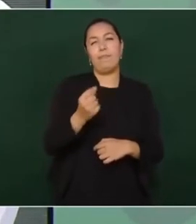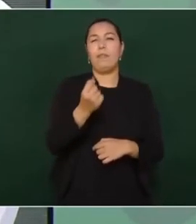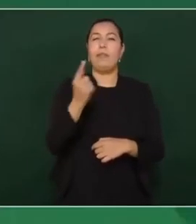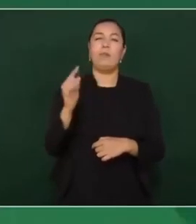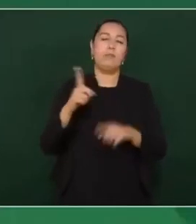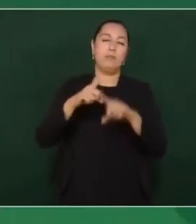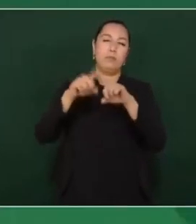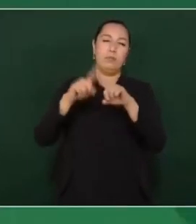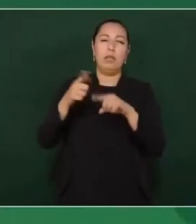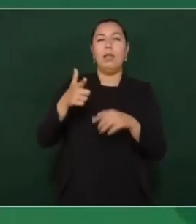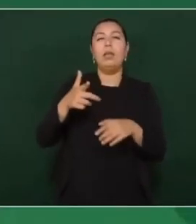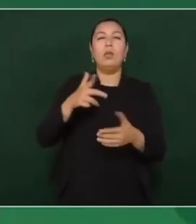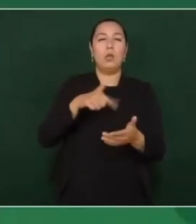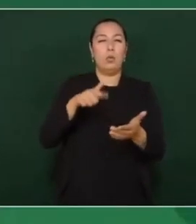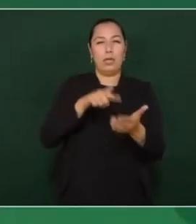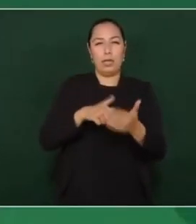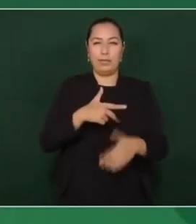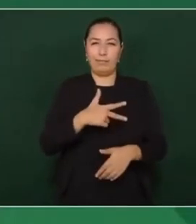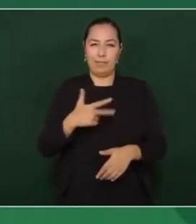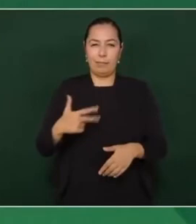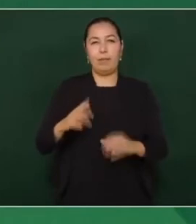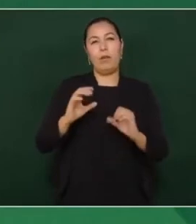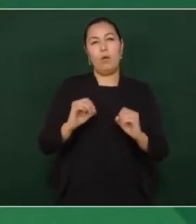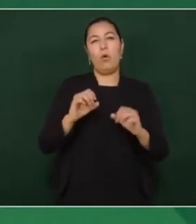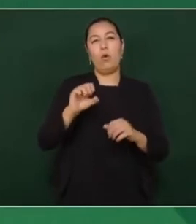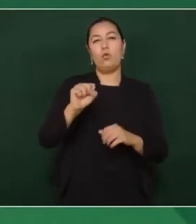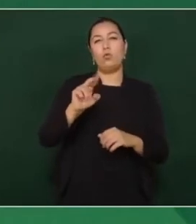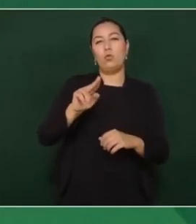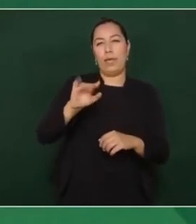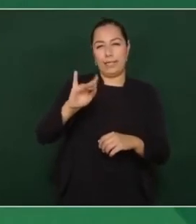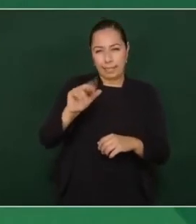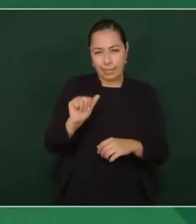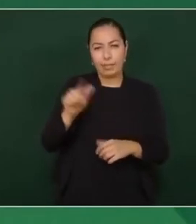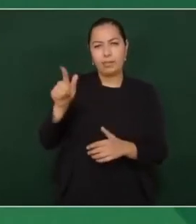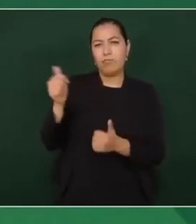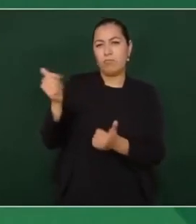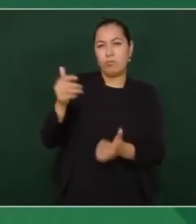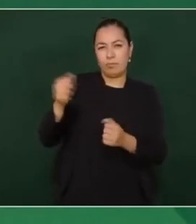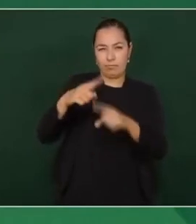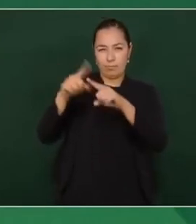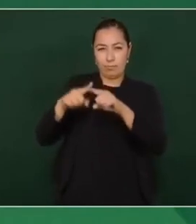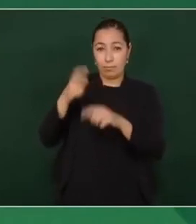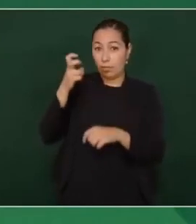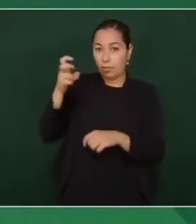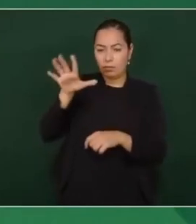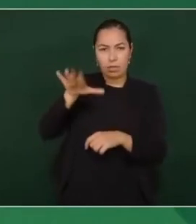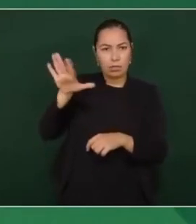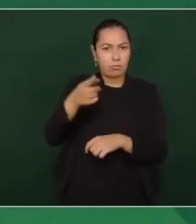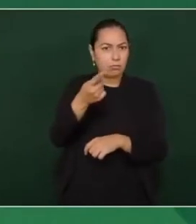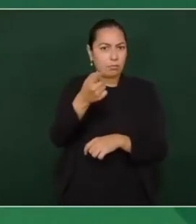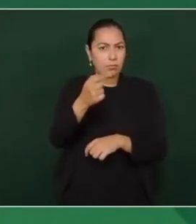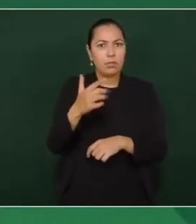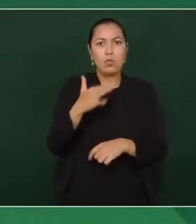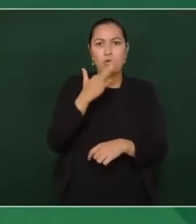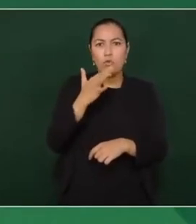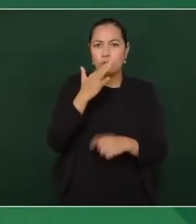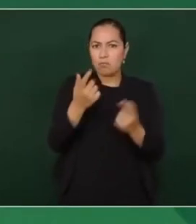Suecia que son de los países con menos corrupción en donde no hay corrupción